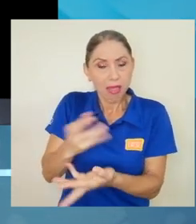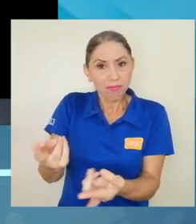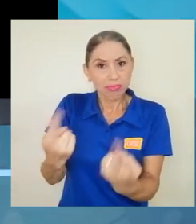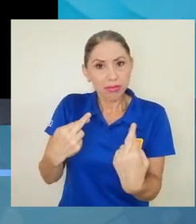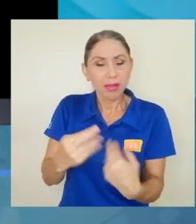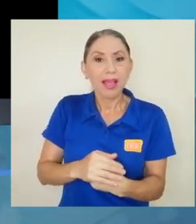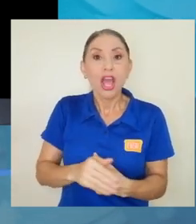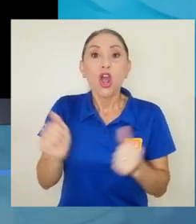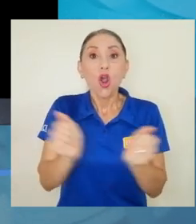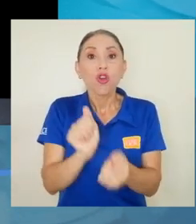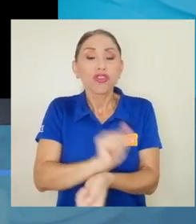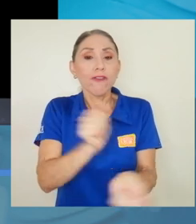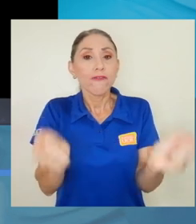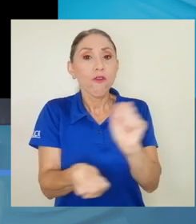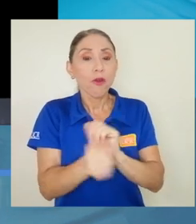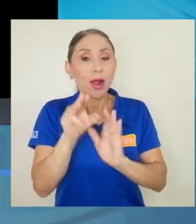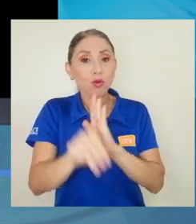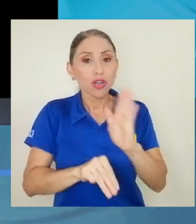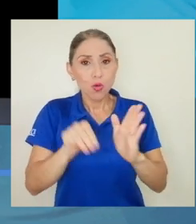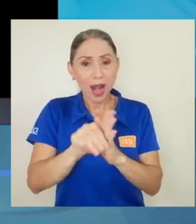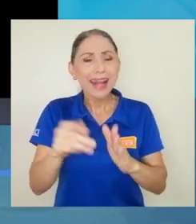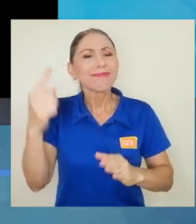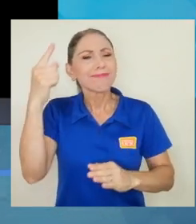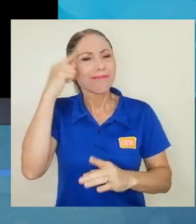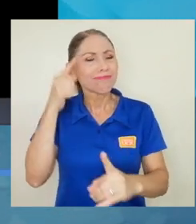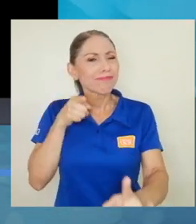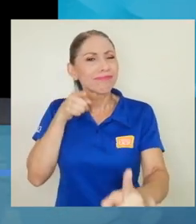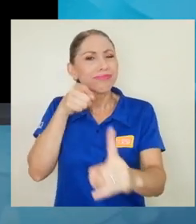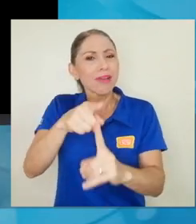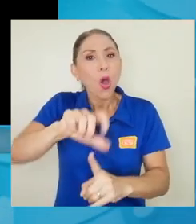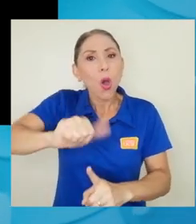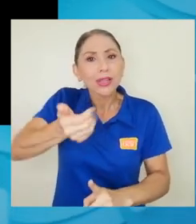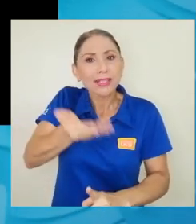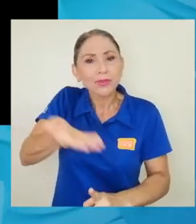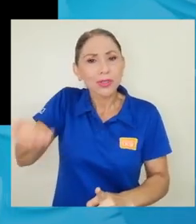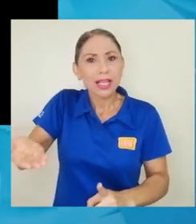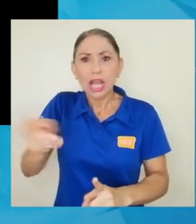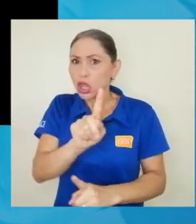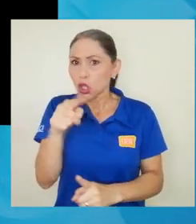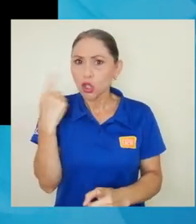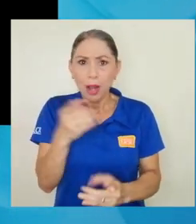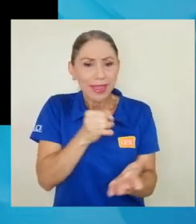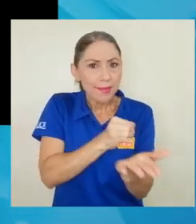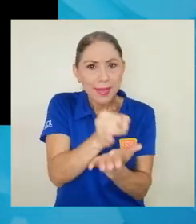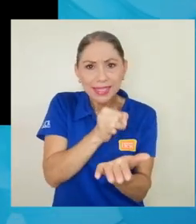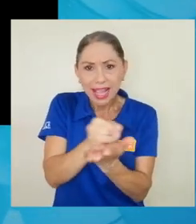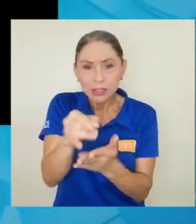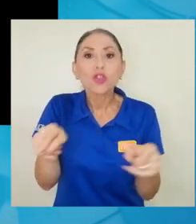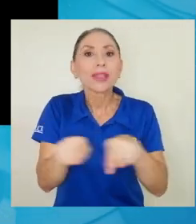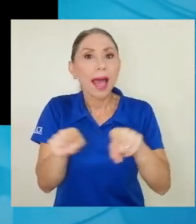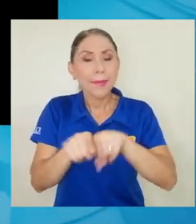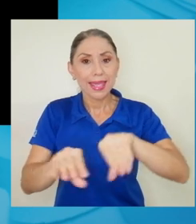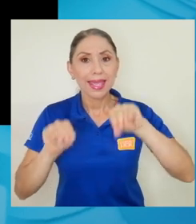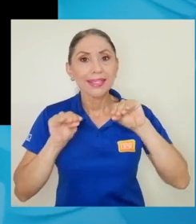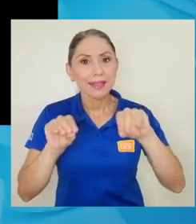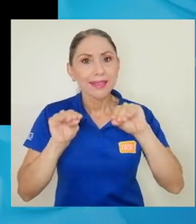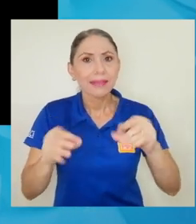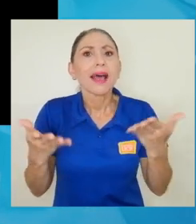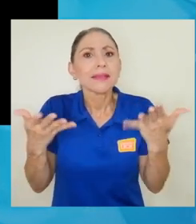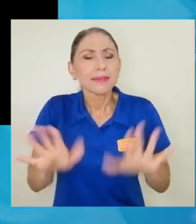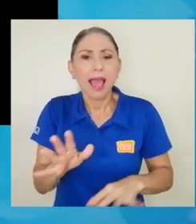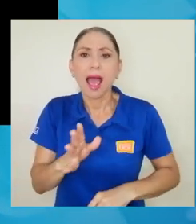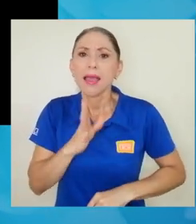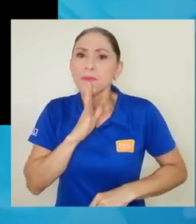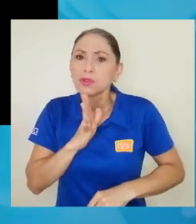reforma curricular que queremos plantear se está enfocando a otras líneas también, no solo líneas de investigación, sino líneas de enseñanza. Hemos hablado, por ejemplo,